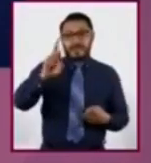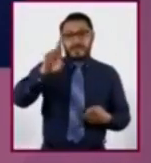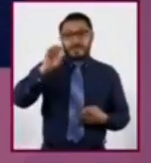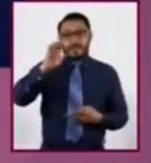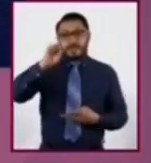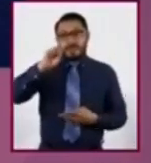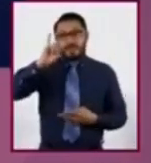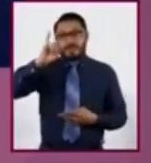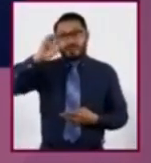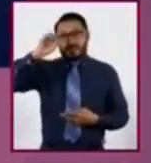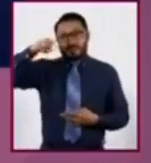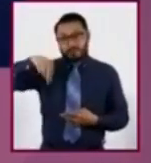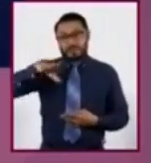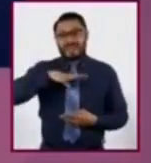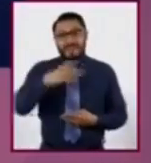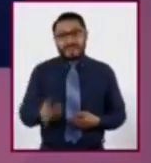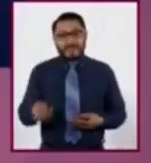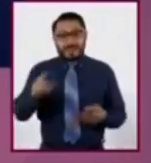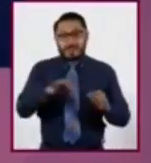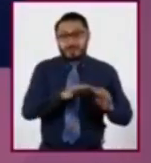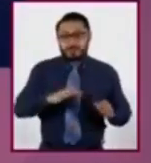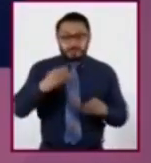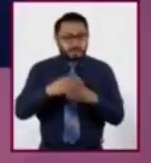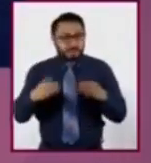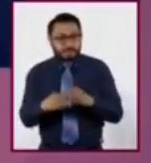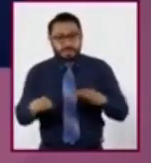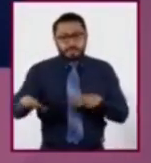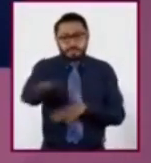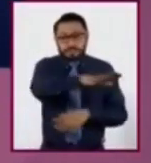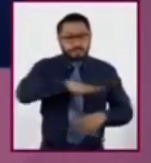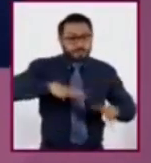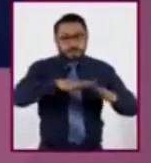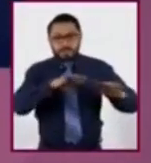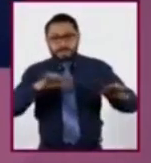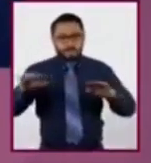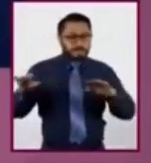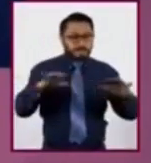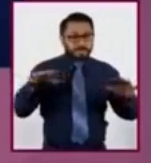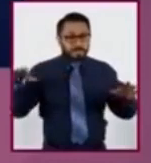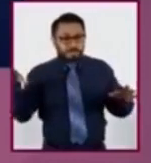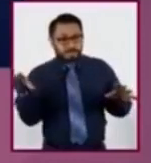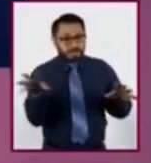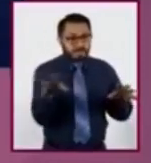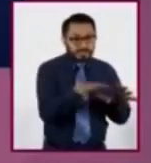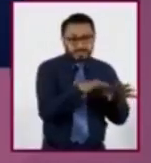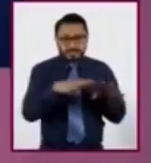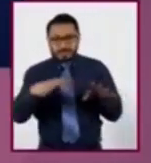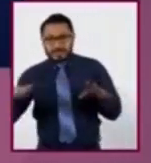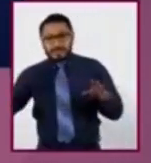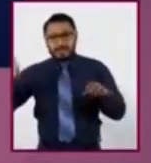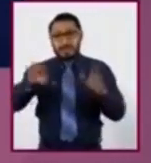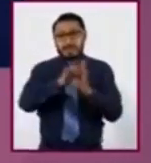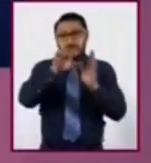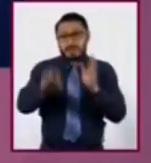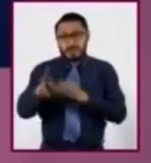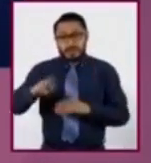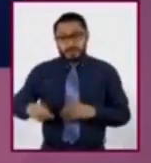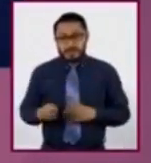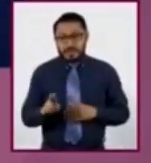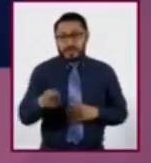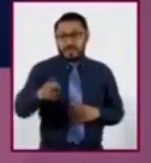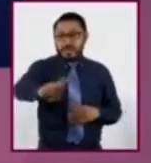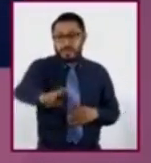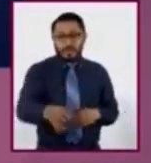y acumula los materiales de la corteza terrestre. Por ejemplo, la corriente de un río, en su parte alta,